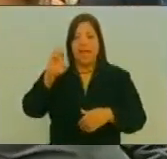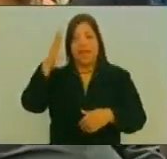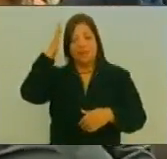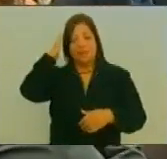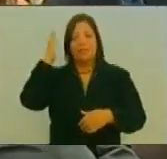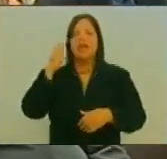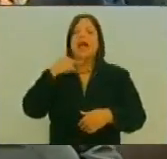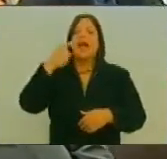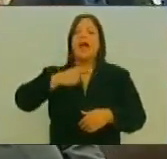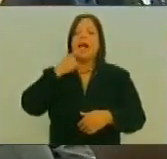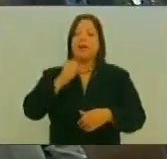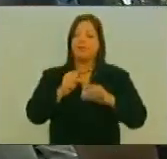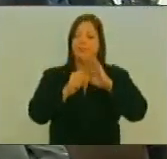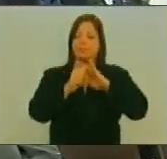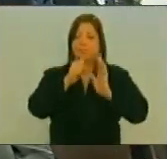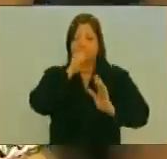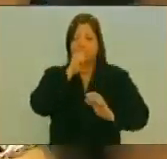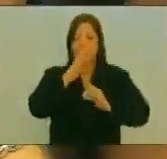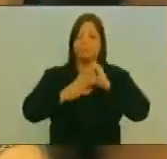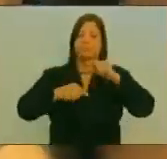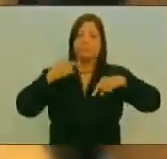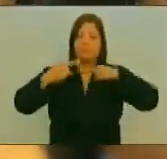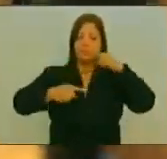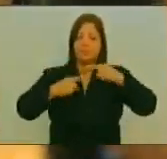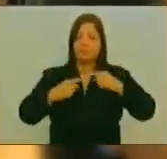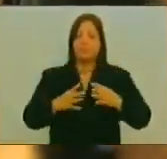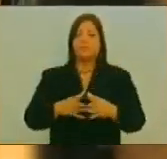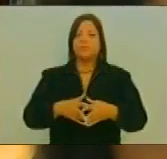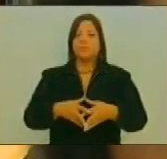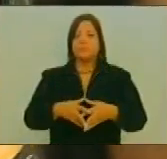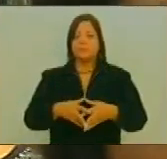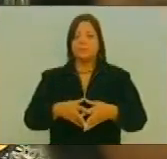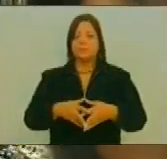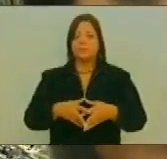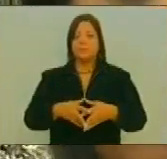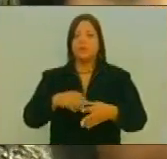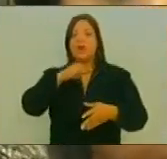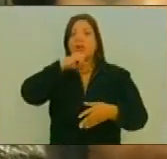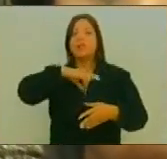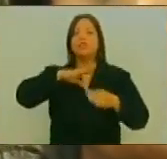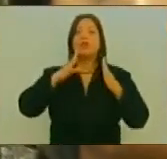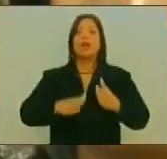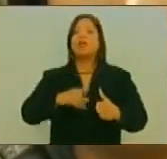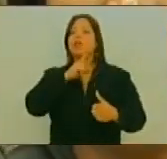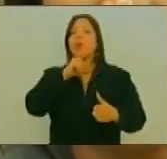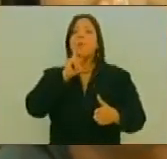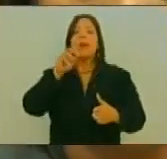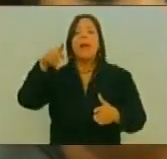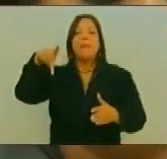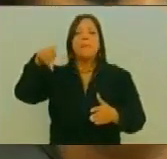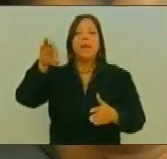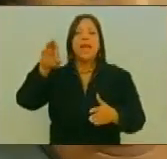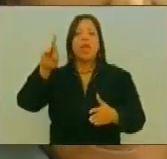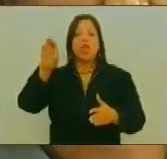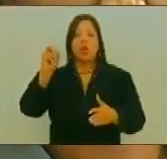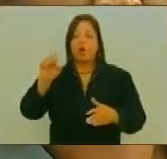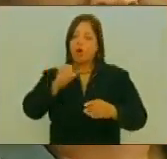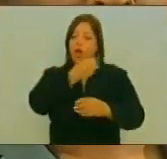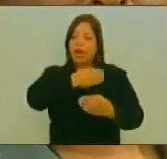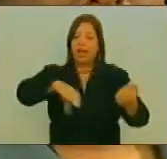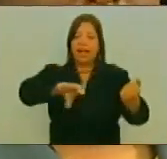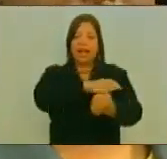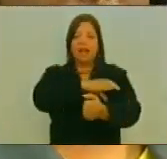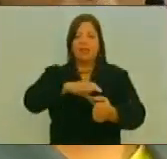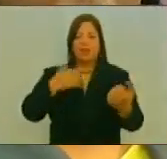El Derecho De Palabra Y El Uso De La Tribuna De Oradores Al Historiador Pedro Calzadilla Al Cantautor